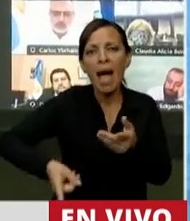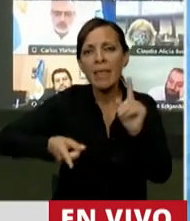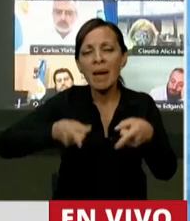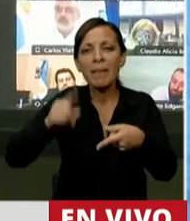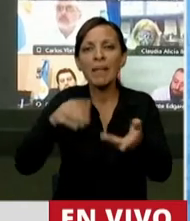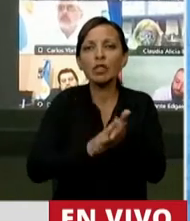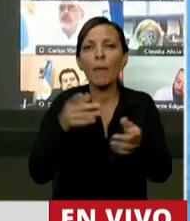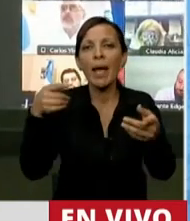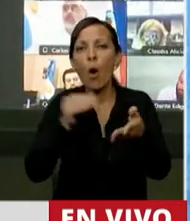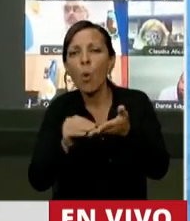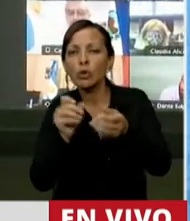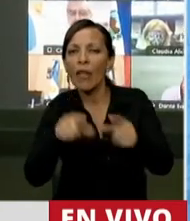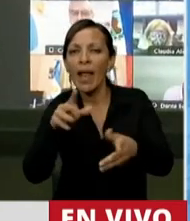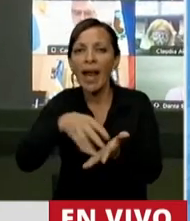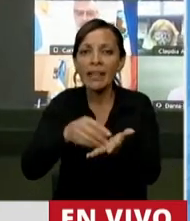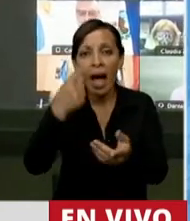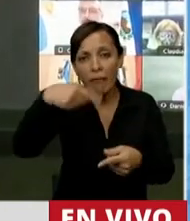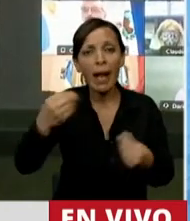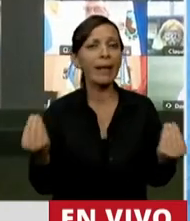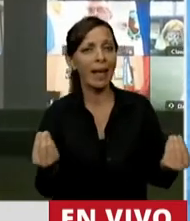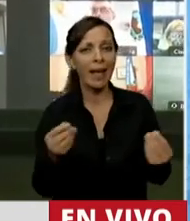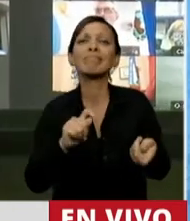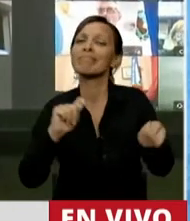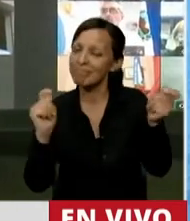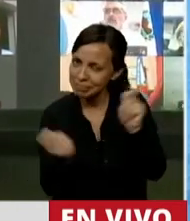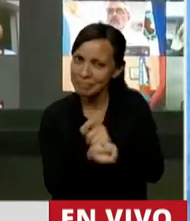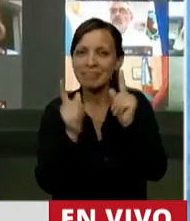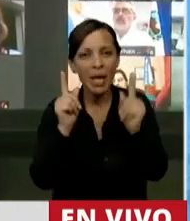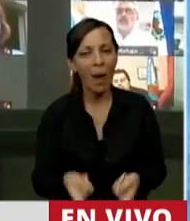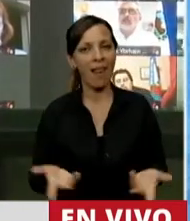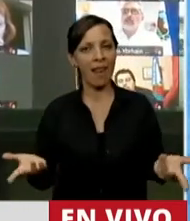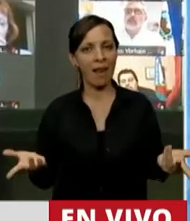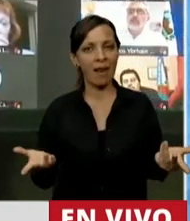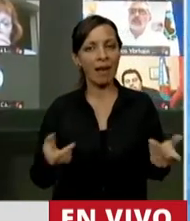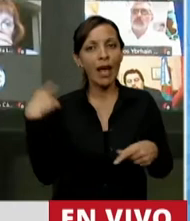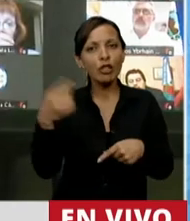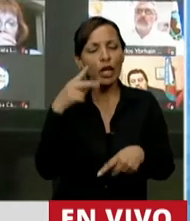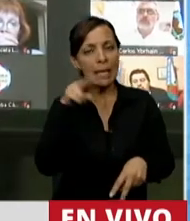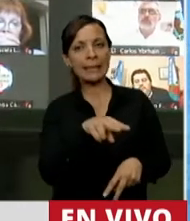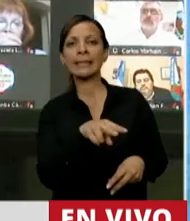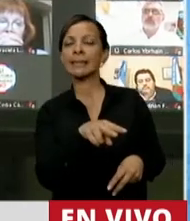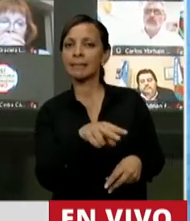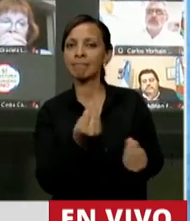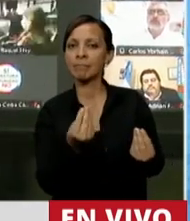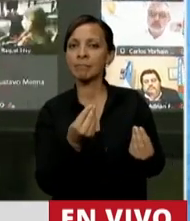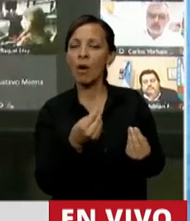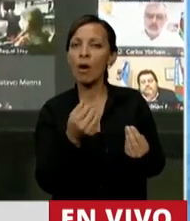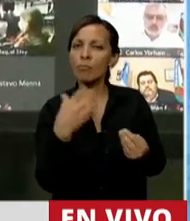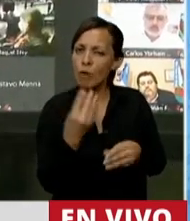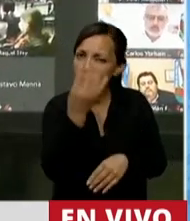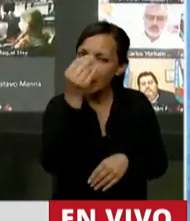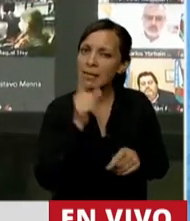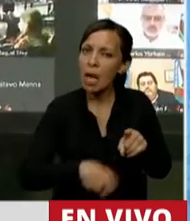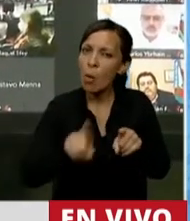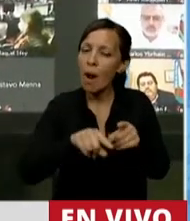territoriales, esas tierras terminan modificando su uso. ¿Y sabe qué terminamos viendo ahí, señor Presidente? Muchas veces